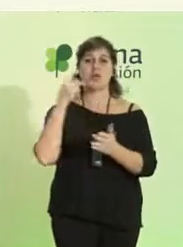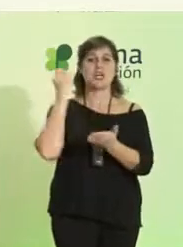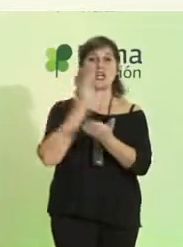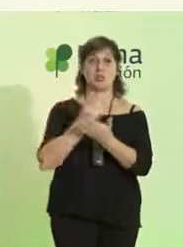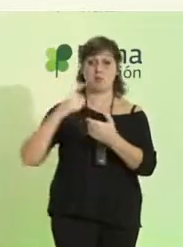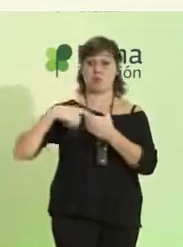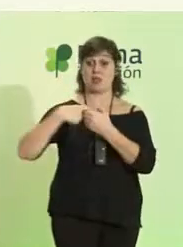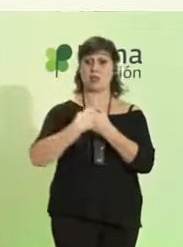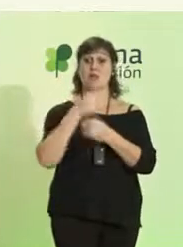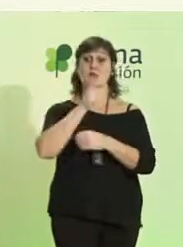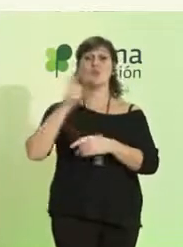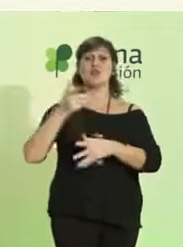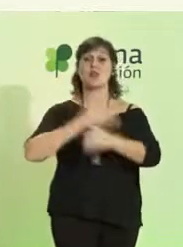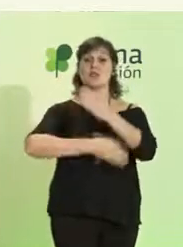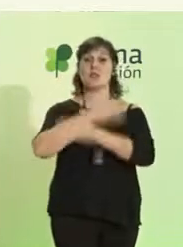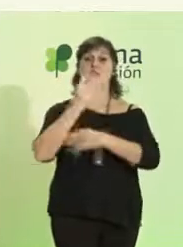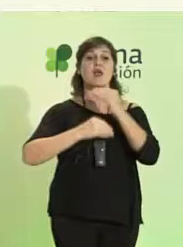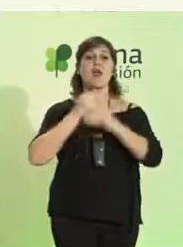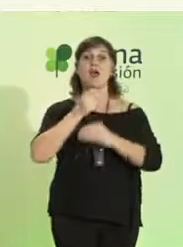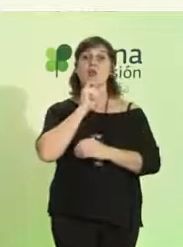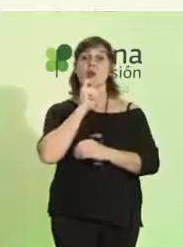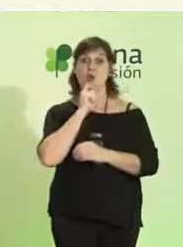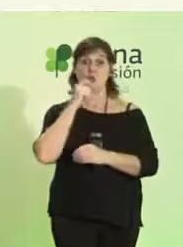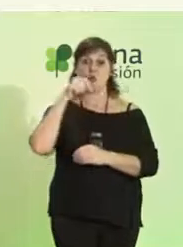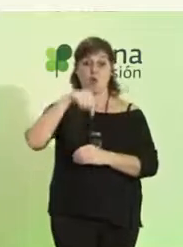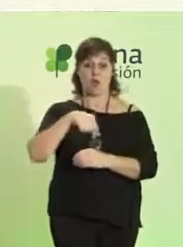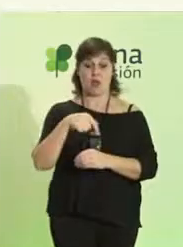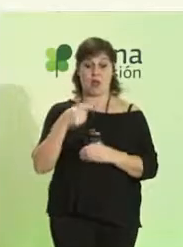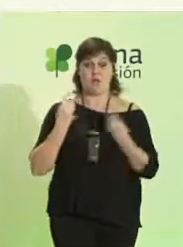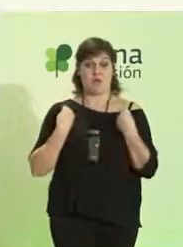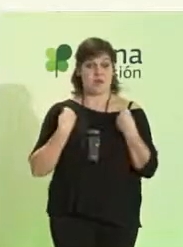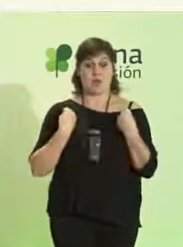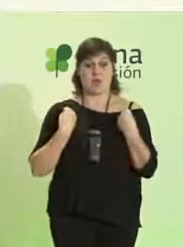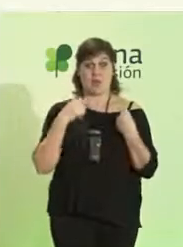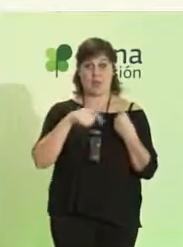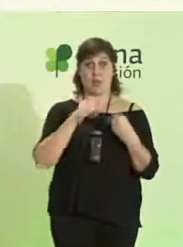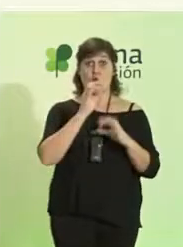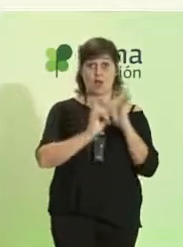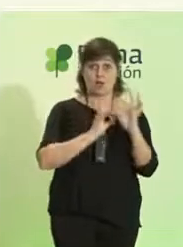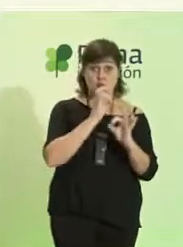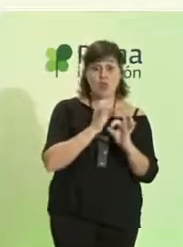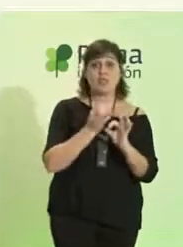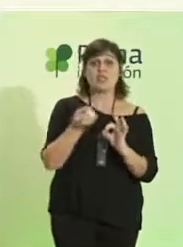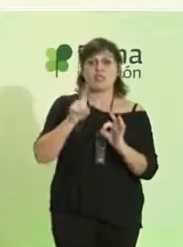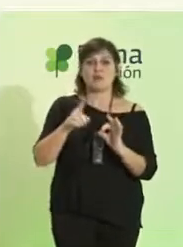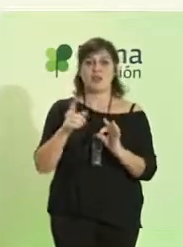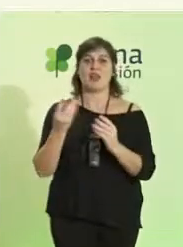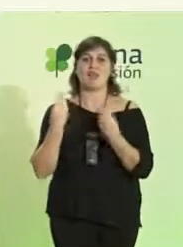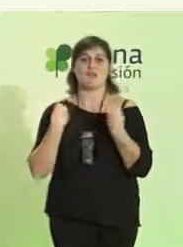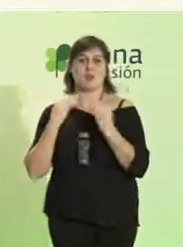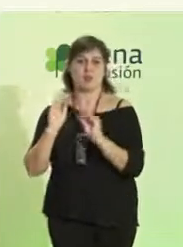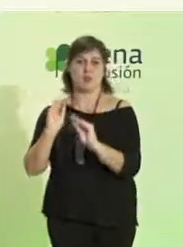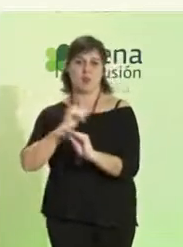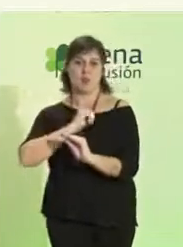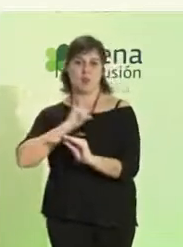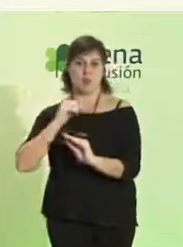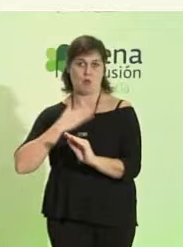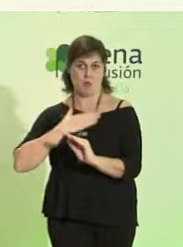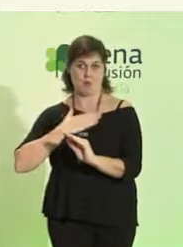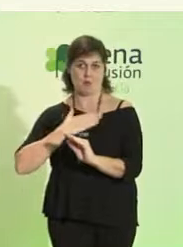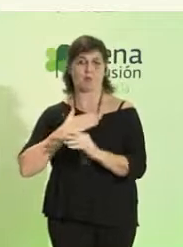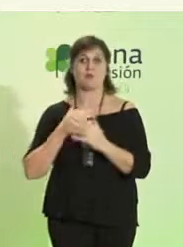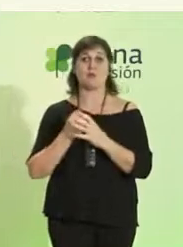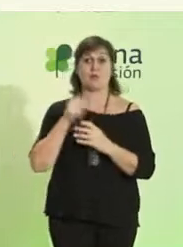de la participación de las personas con discapacidad en la vida de la organización y en sus vidas diarias. Y este